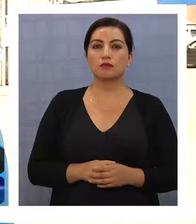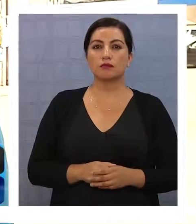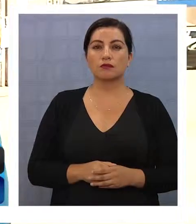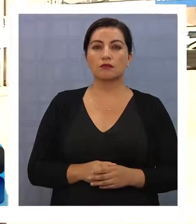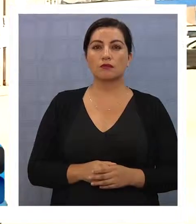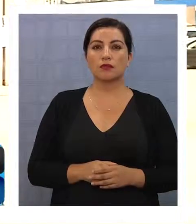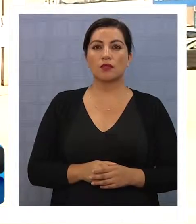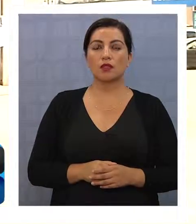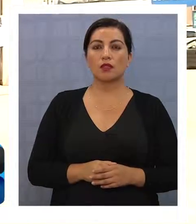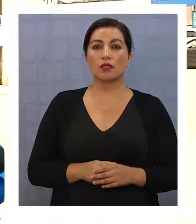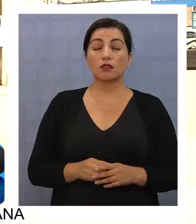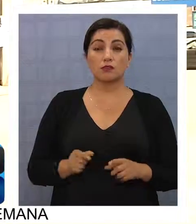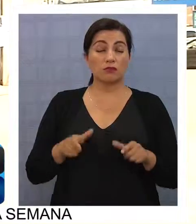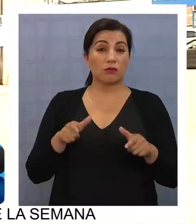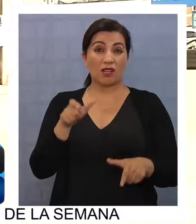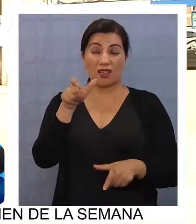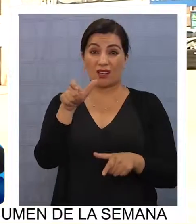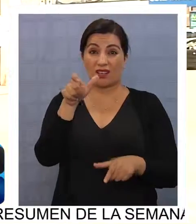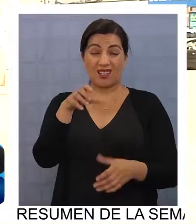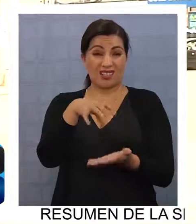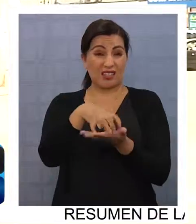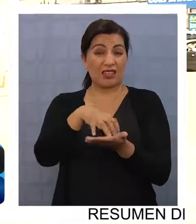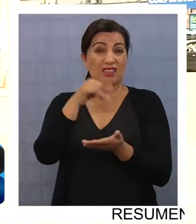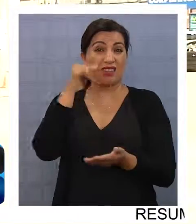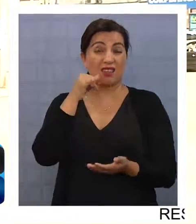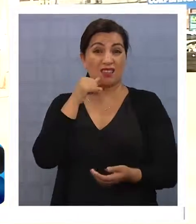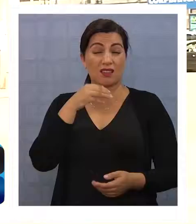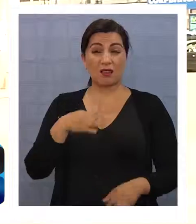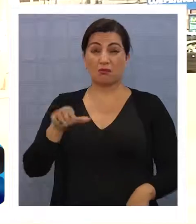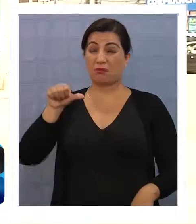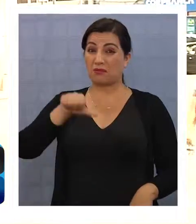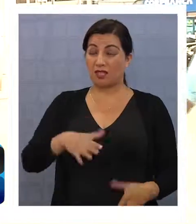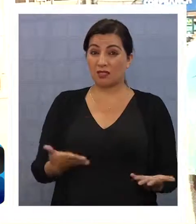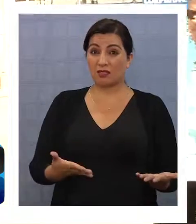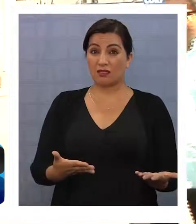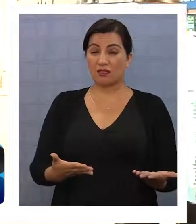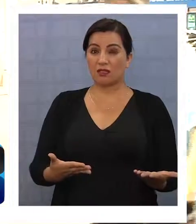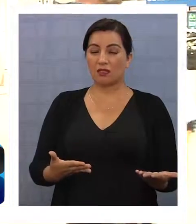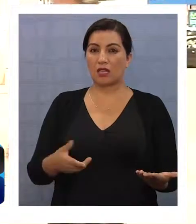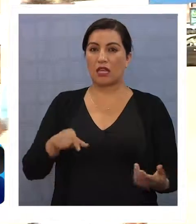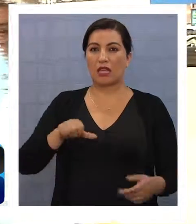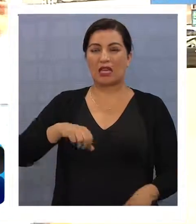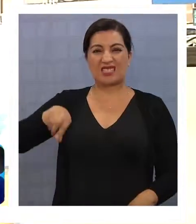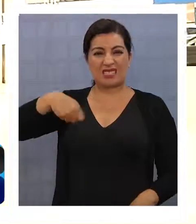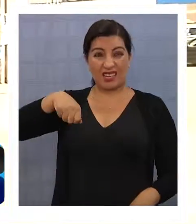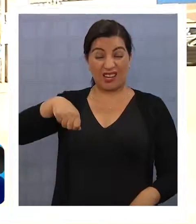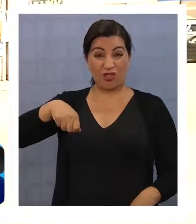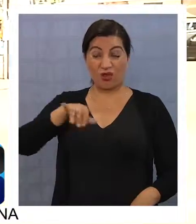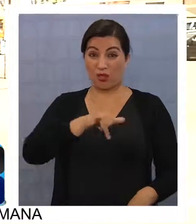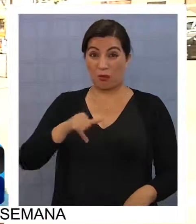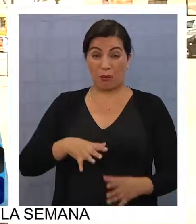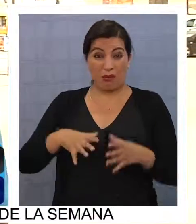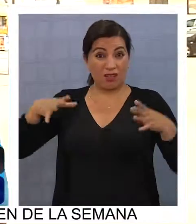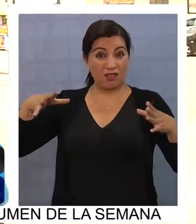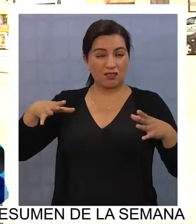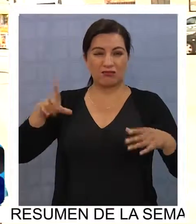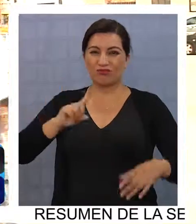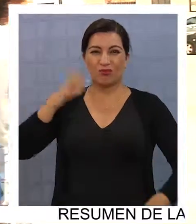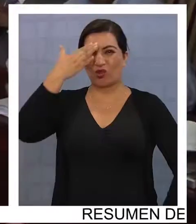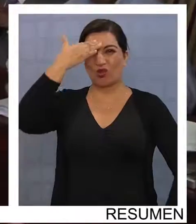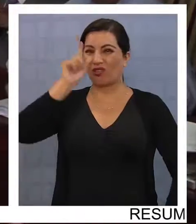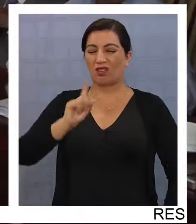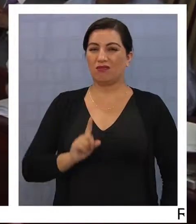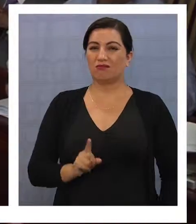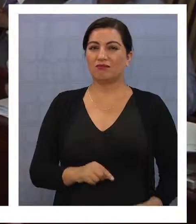Si la comuna está como está, que es algo más pequeño, ser senador, no creo que resulte mucho, verdad.